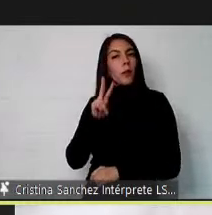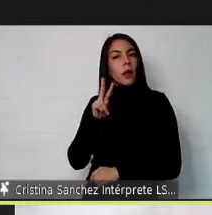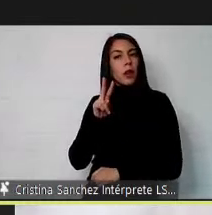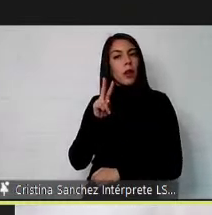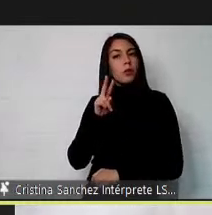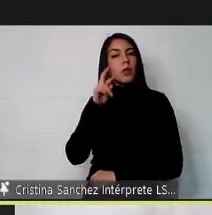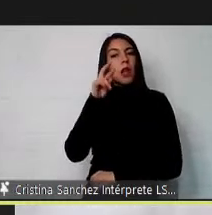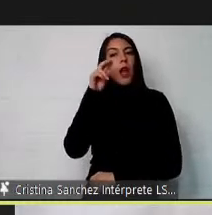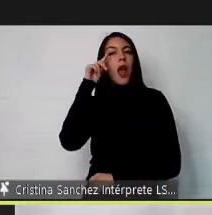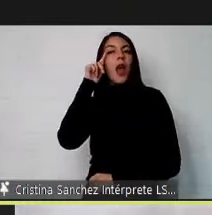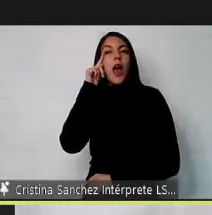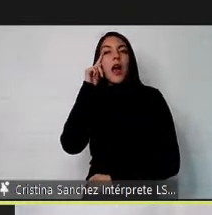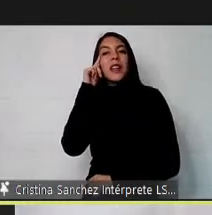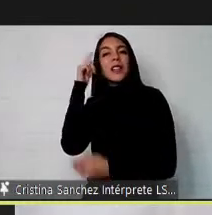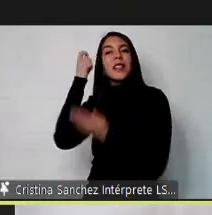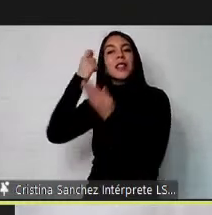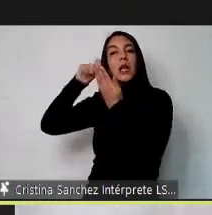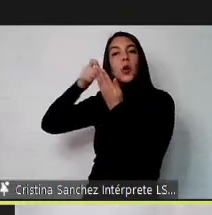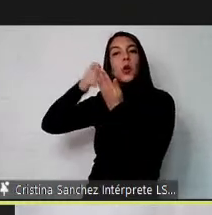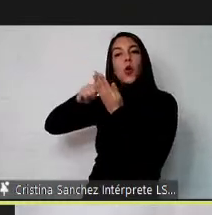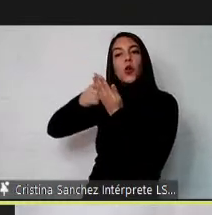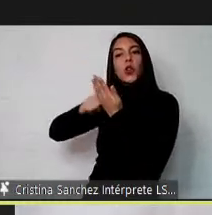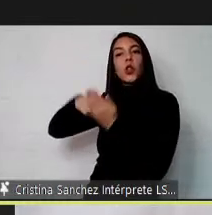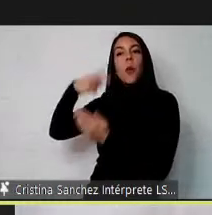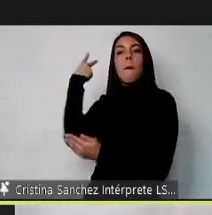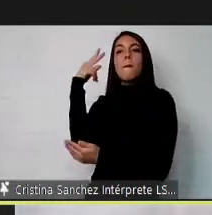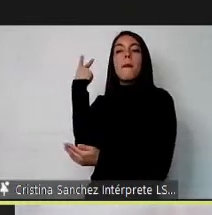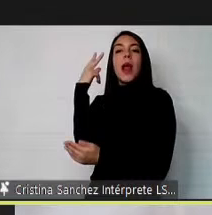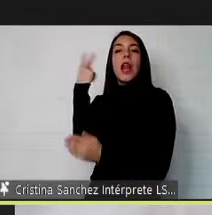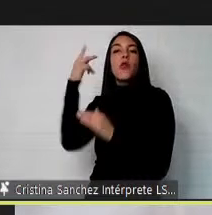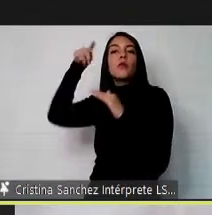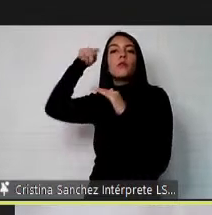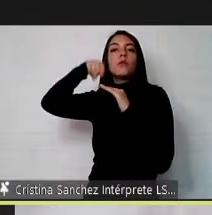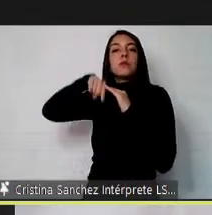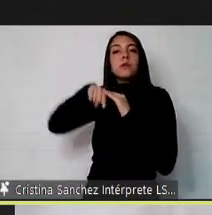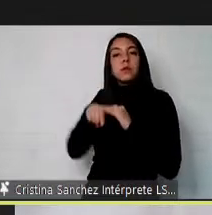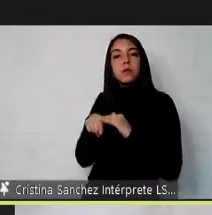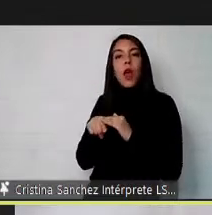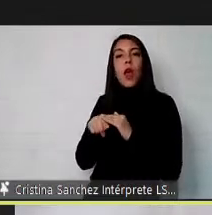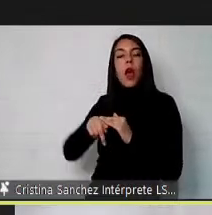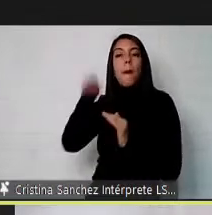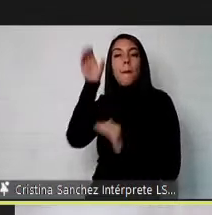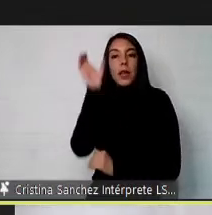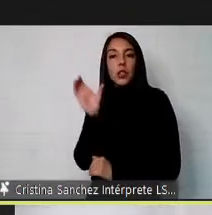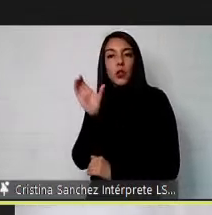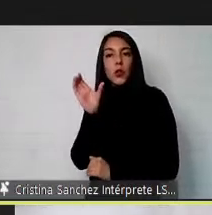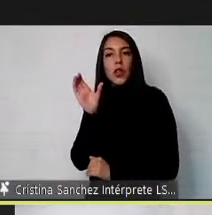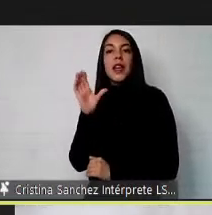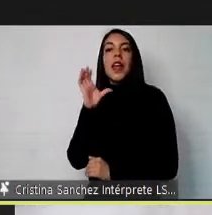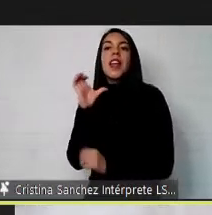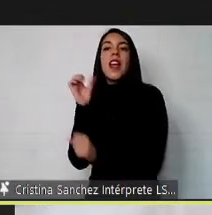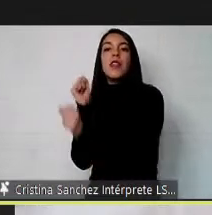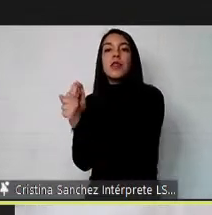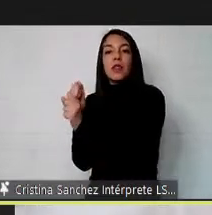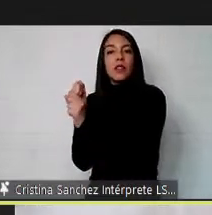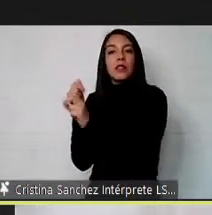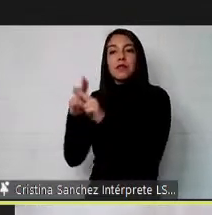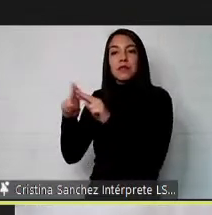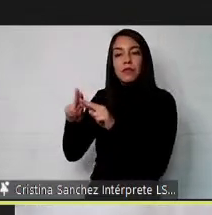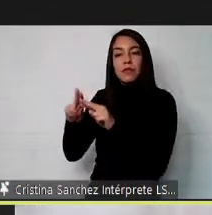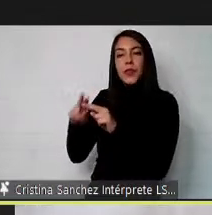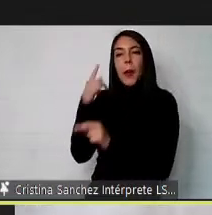reconocer un valor intrínseco en esas personas respecto a el trabajo que podían hacer y a